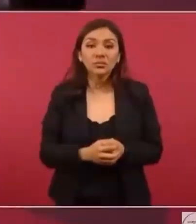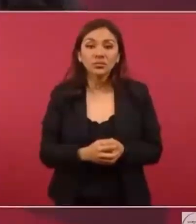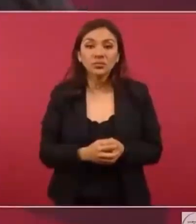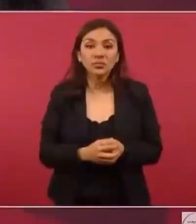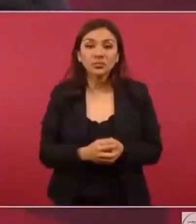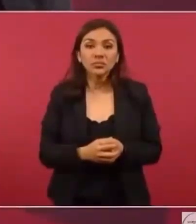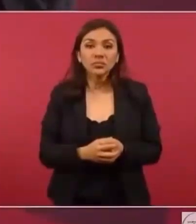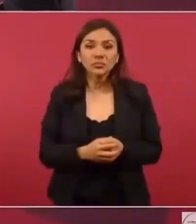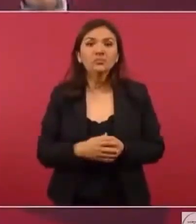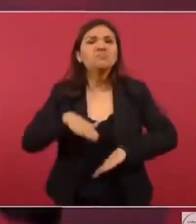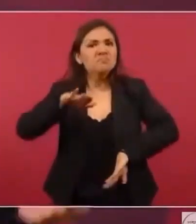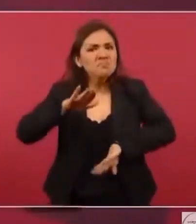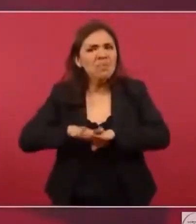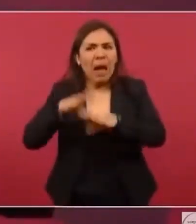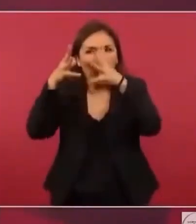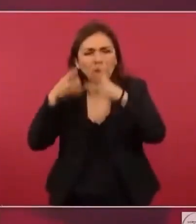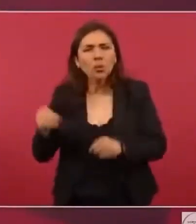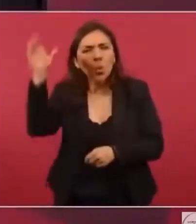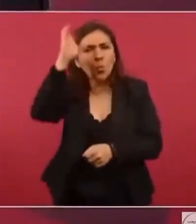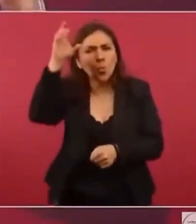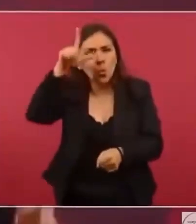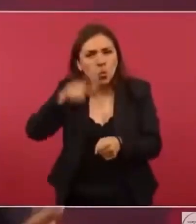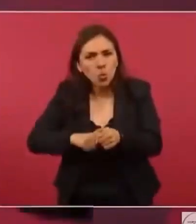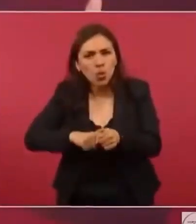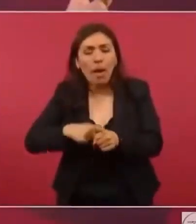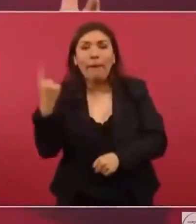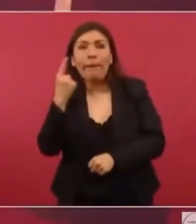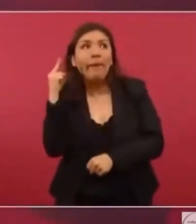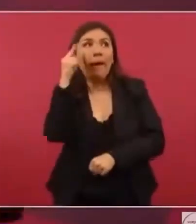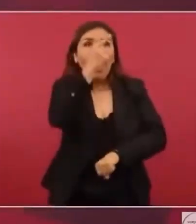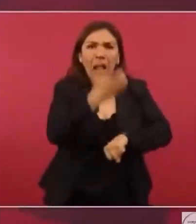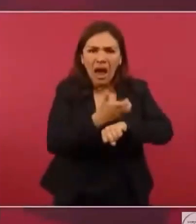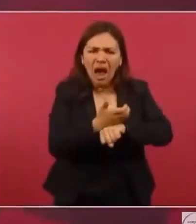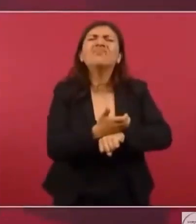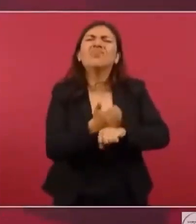Mucho más cultura que en Estados Unidos, con todo respeto.